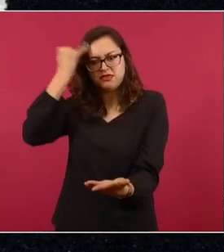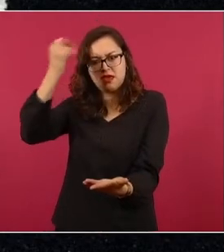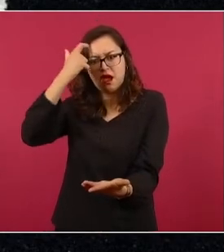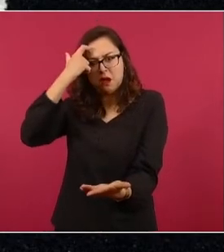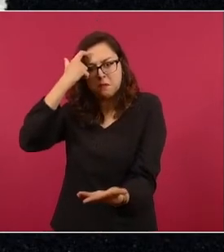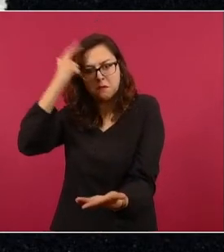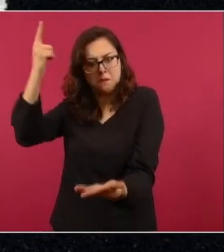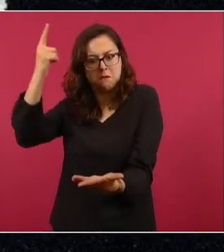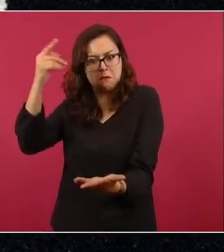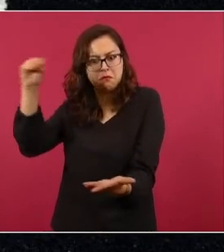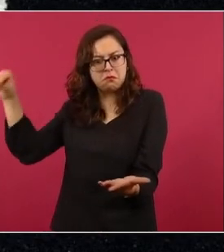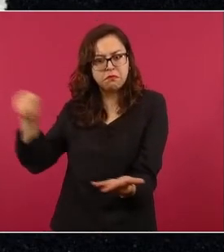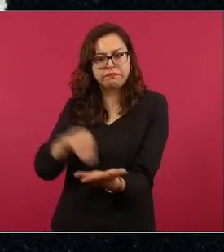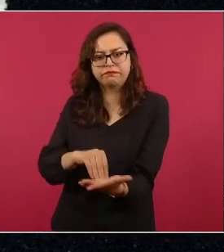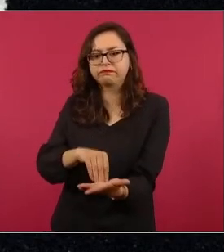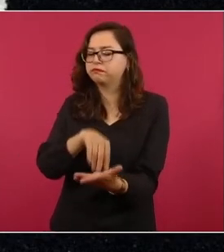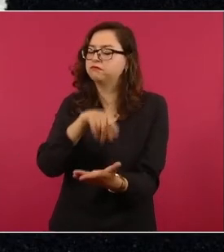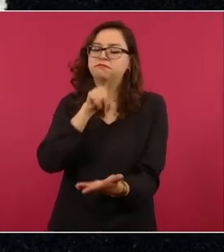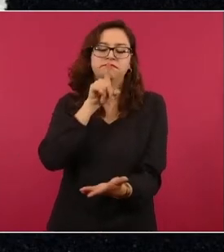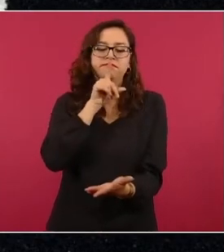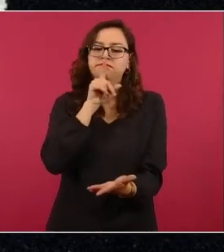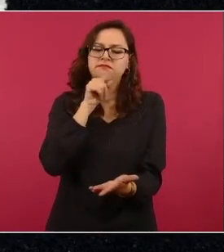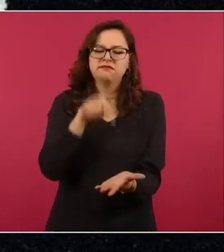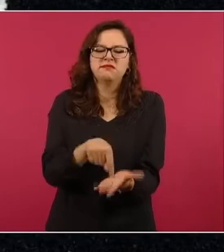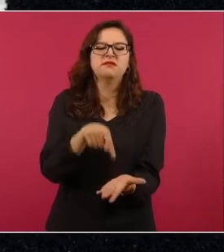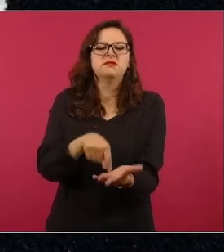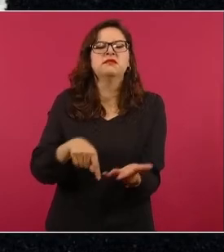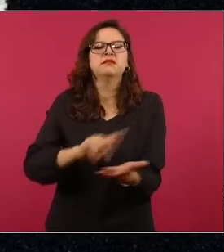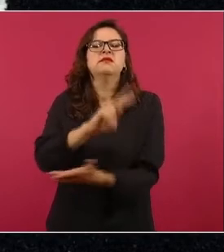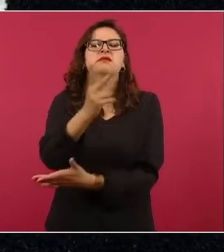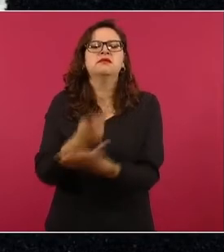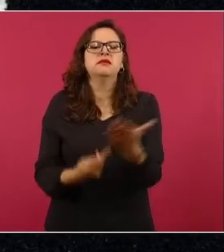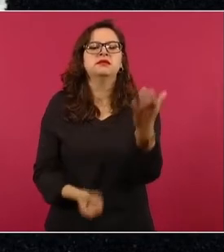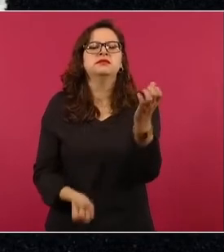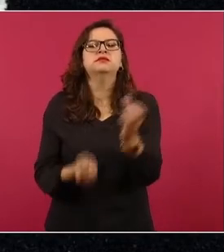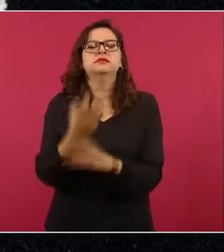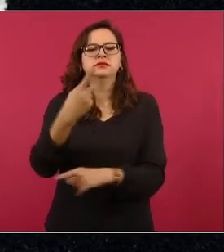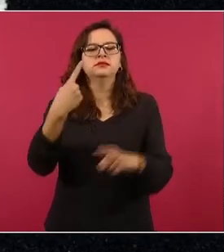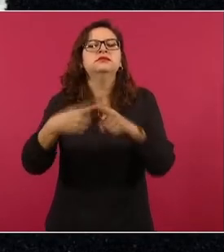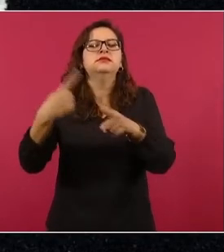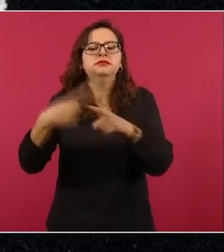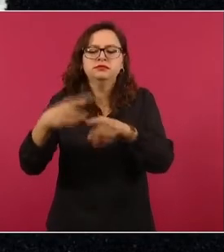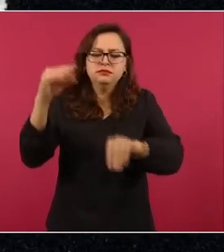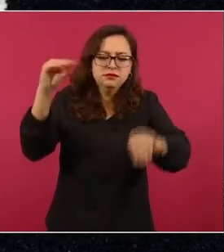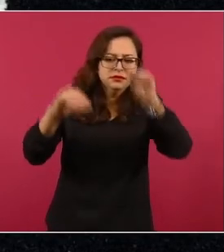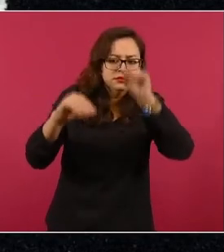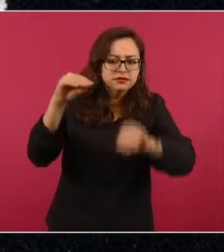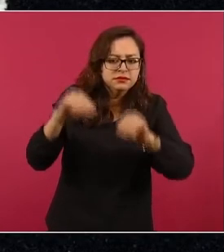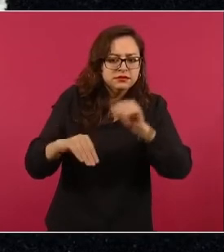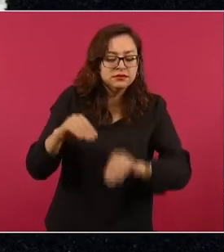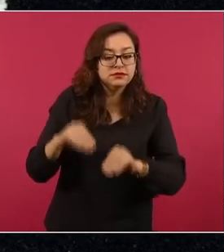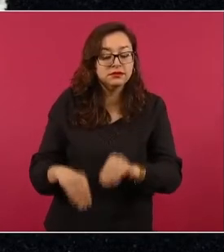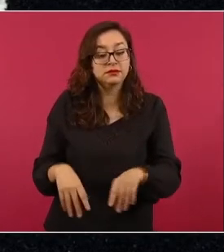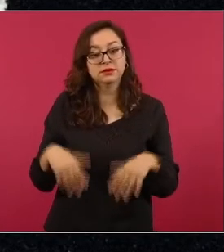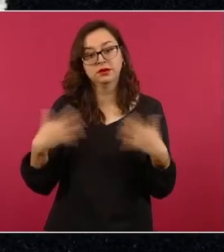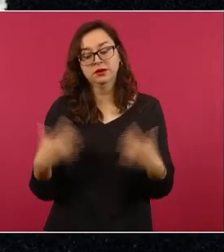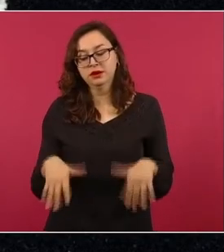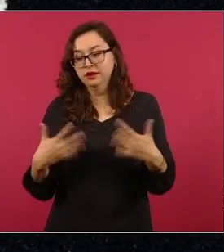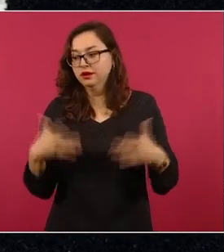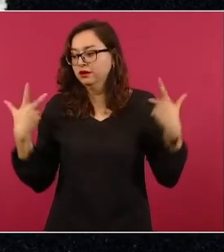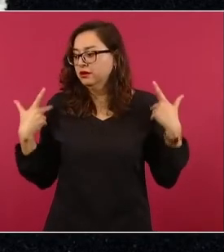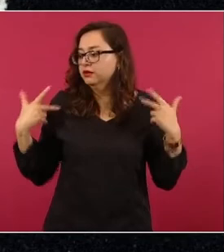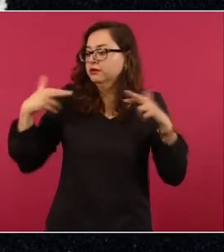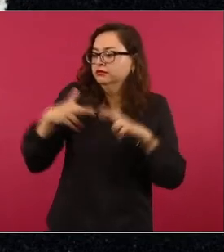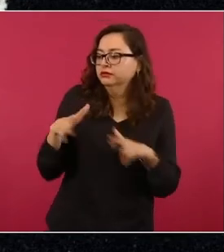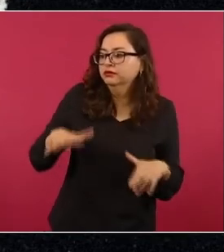escuchado o he leído. Ese es un producto de un trabajo que ha sido gracias no solamente a los maestros frente